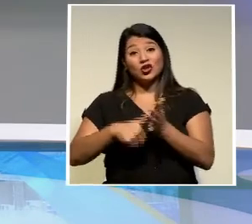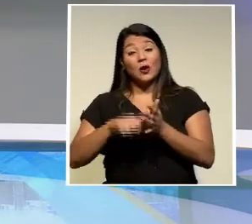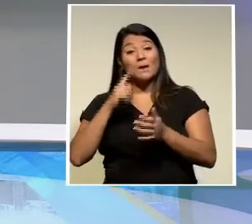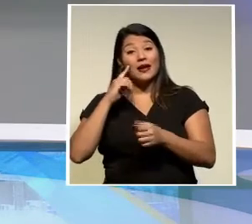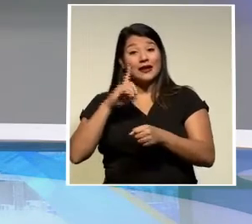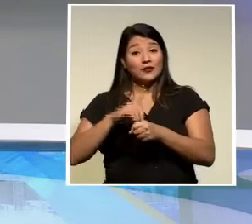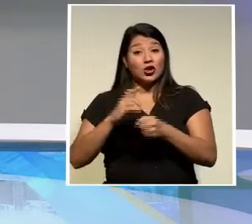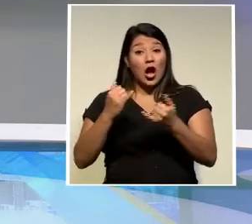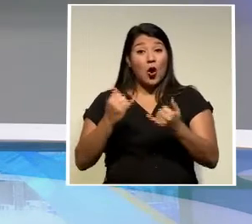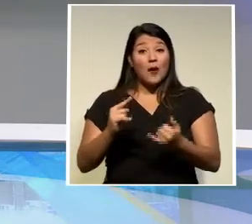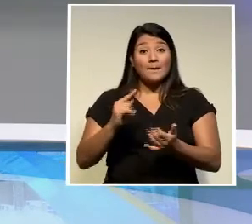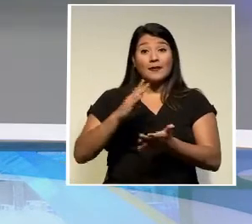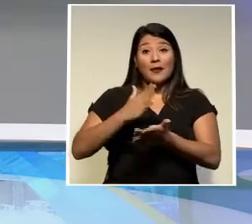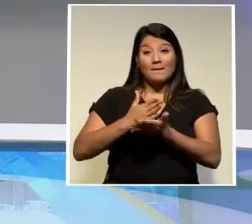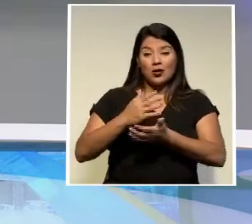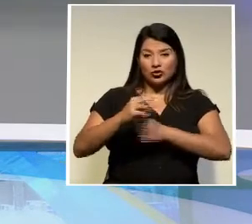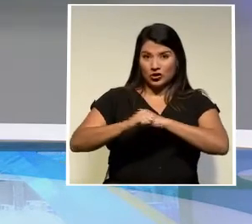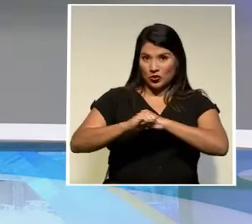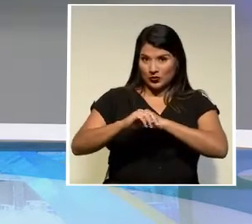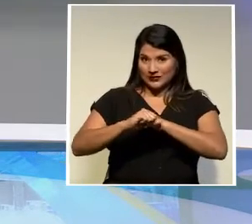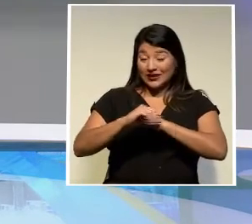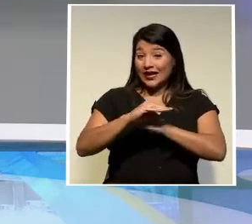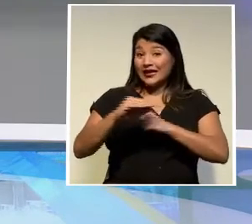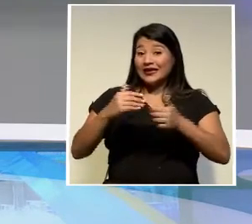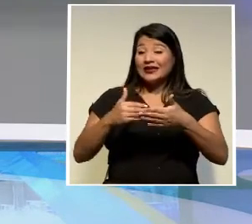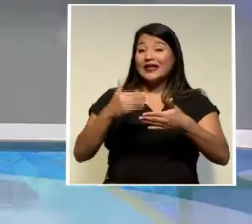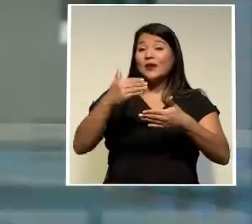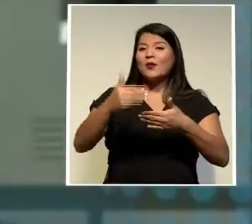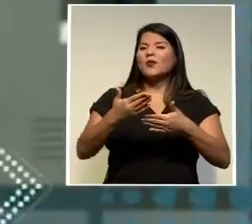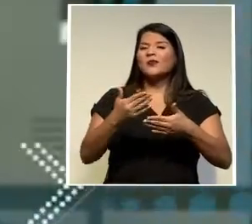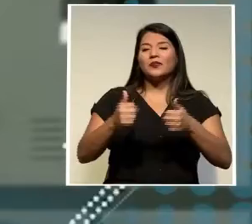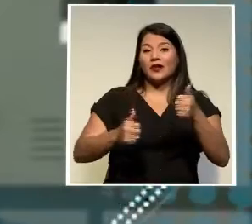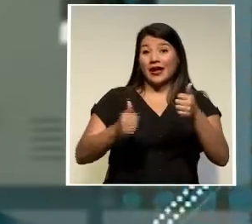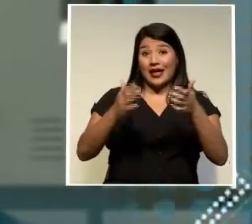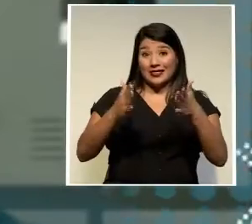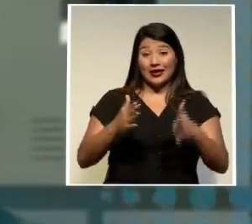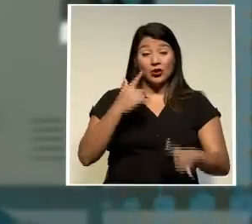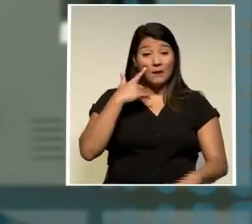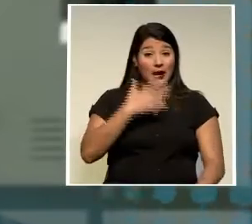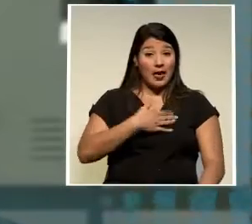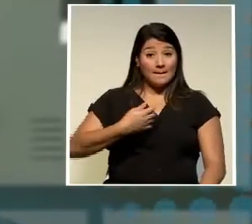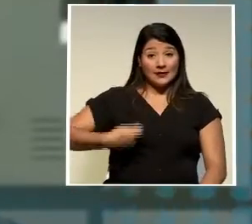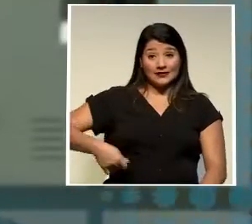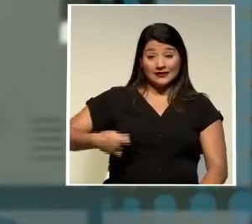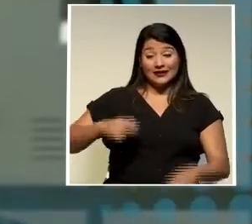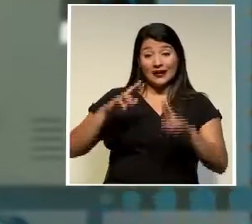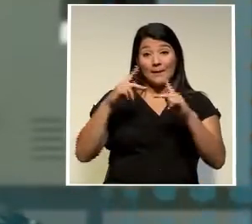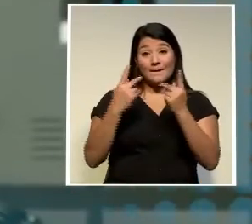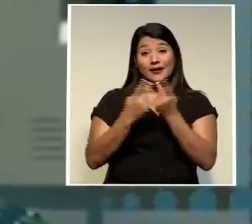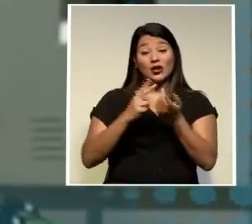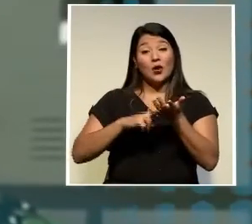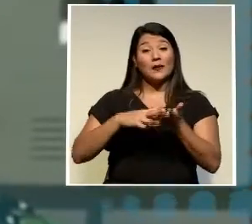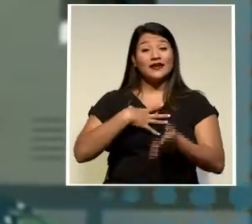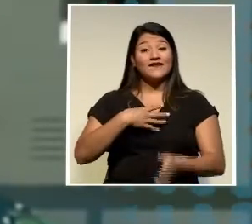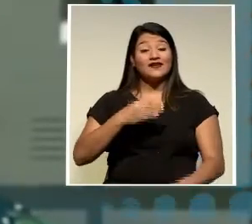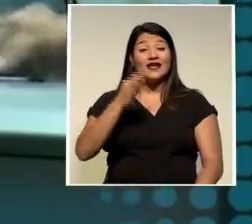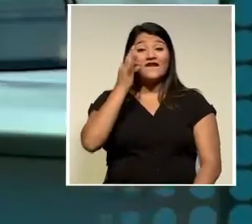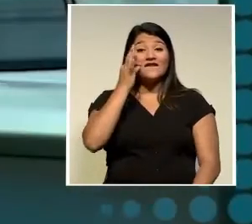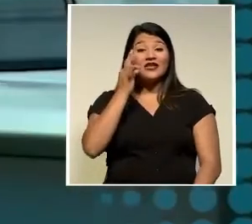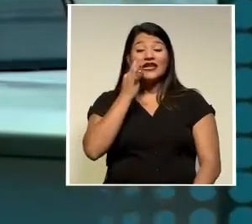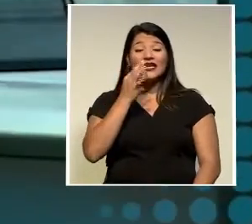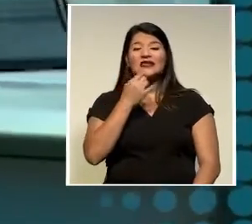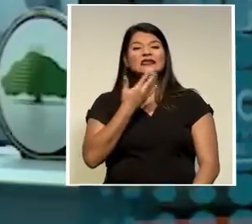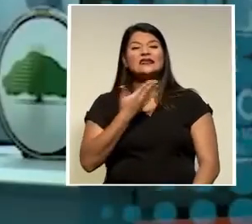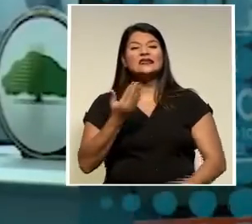nuestra primera pausa comercial y al regresar el candidato presidencial de liberación nacional José María Figueres